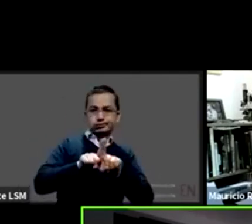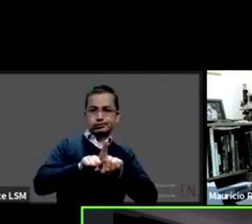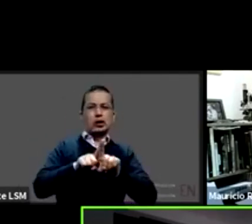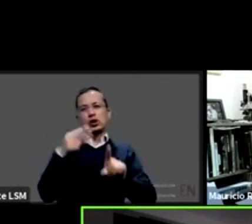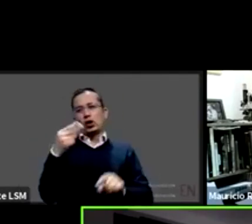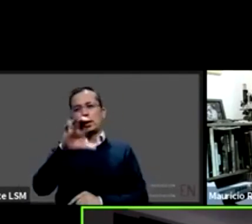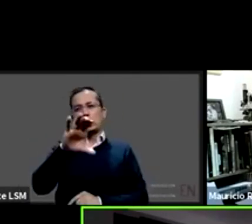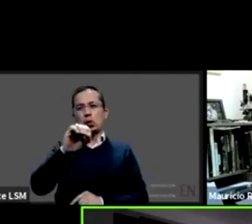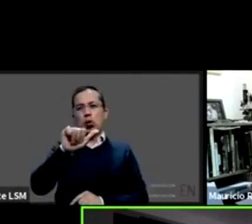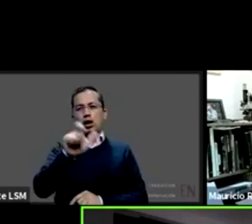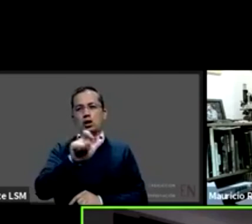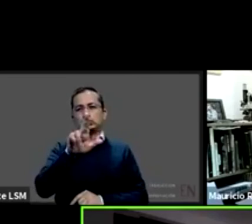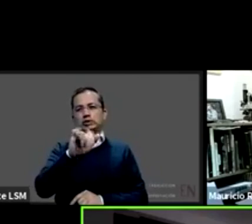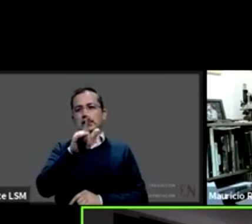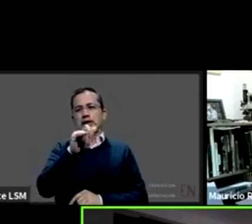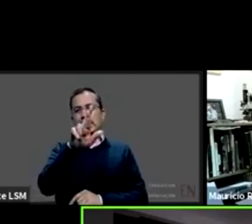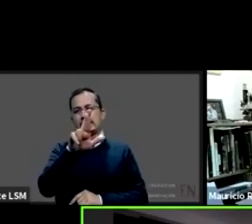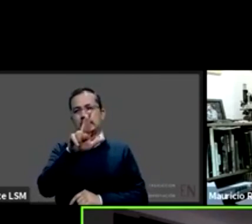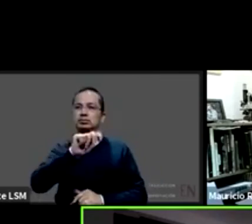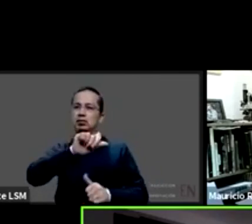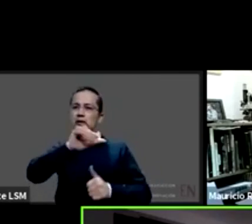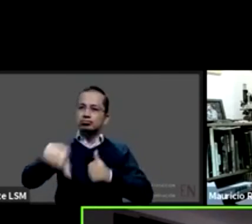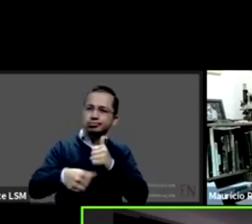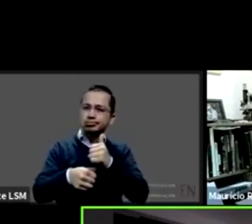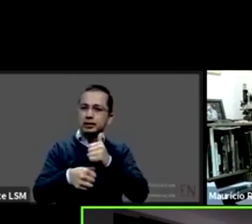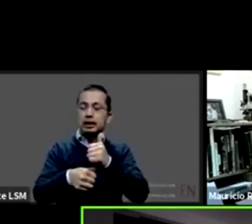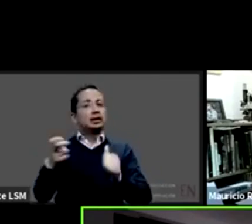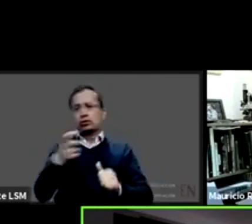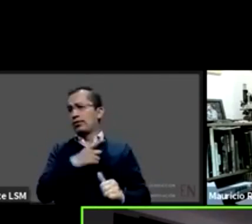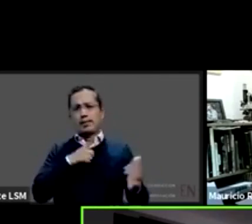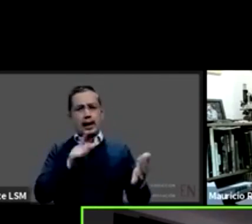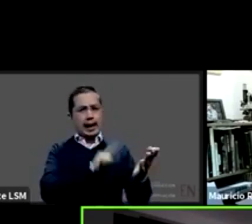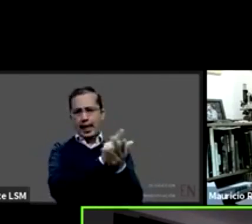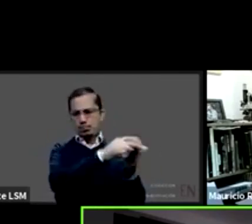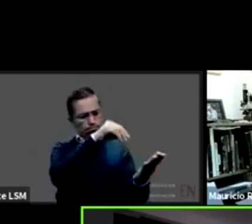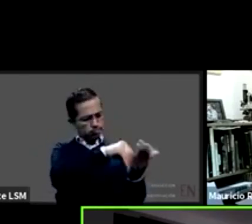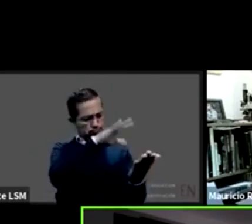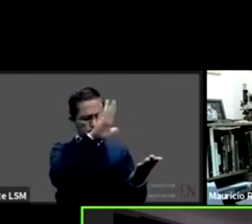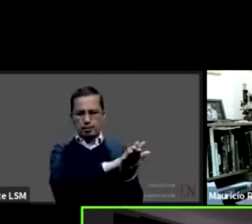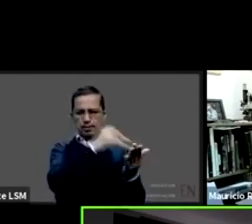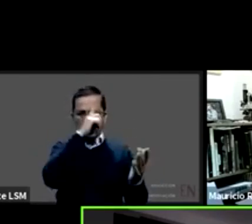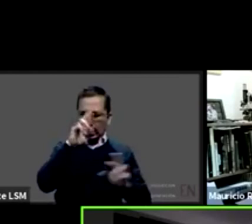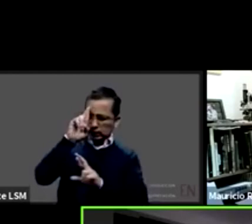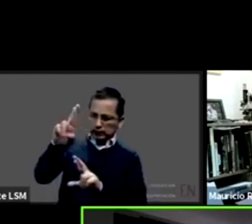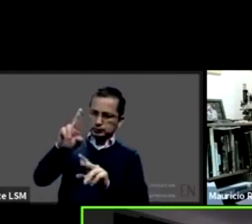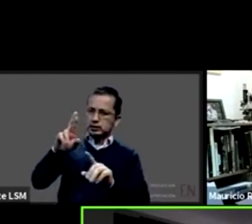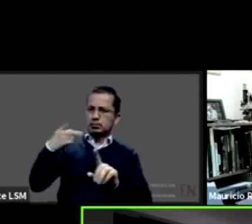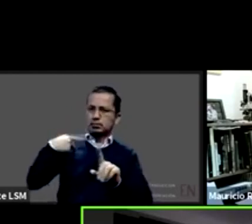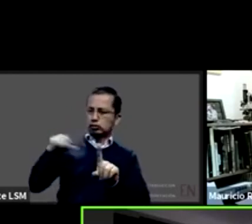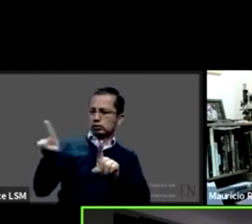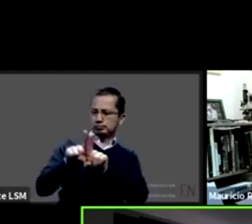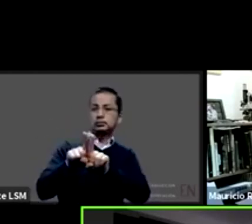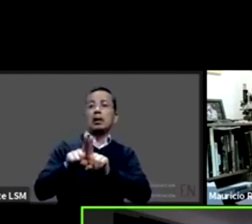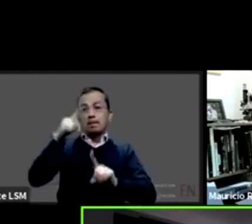tanto para niñas niñas y adolescentes como para personas con discapacidad ya que como decía el doctor Ricardo Cortés las personas con